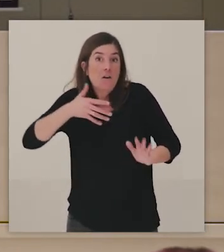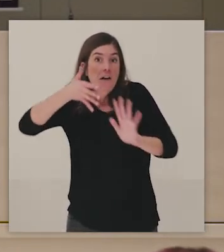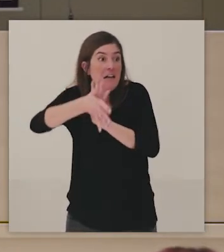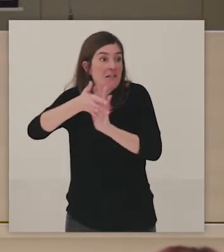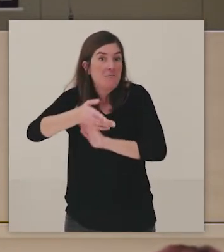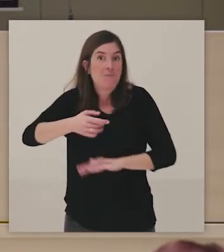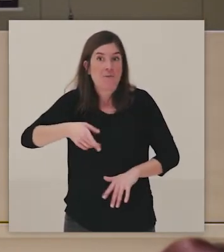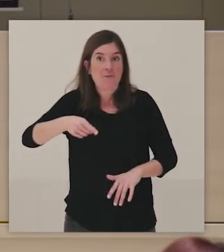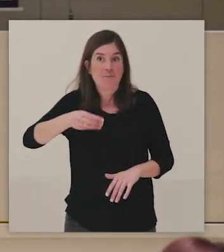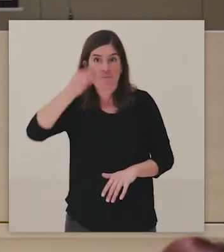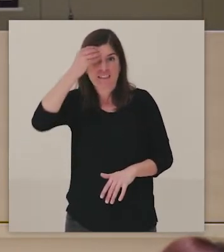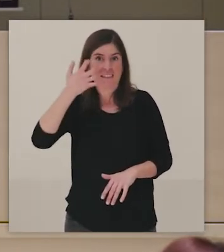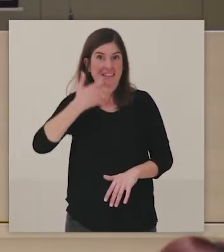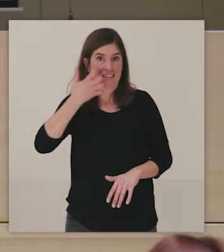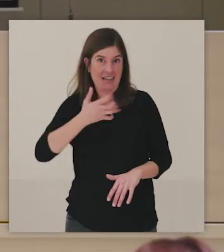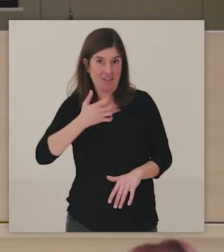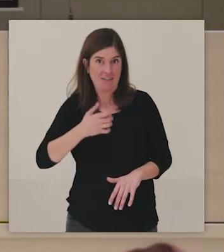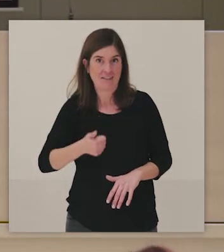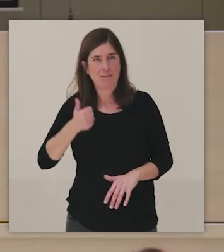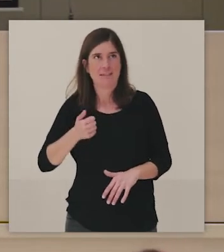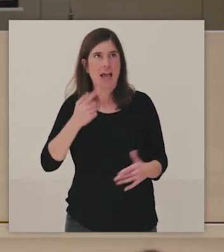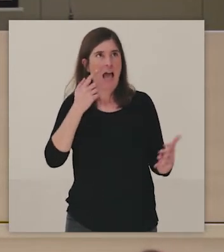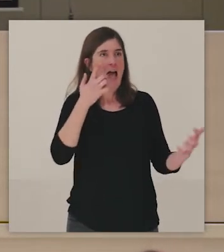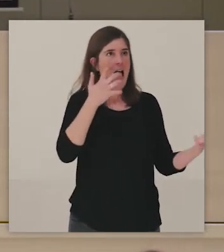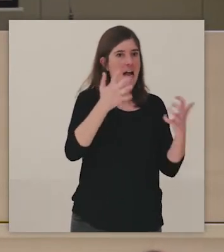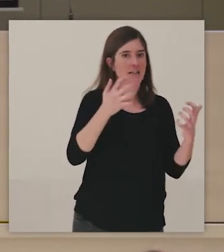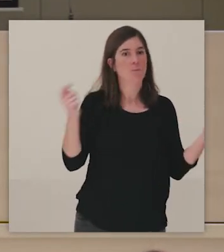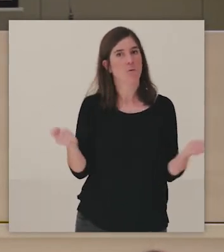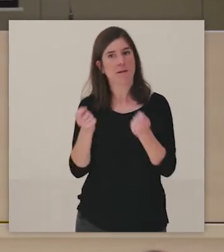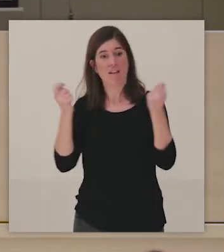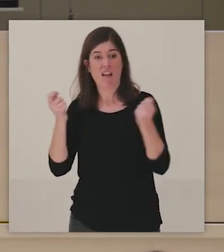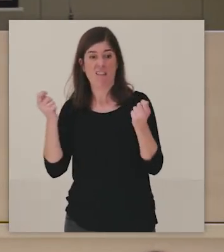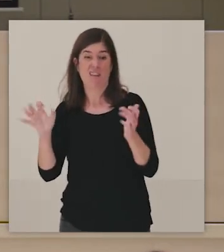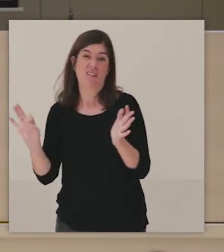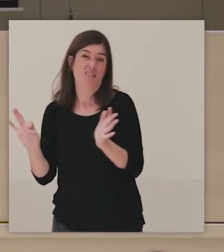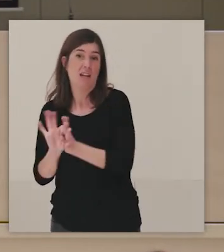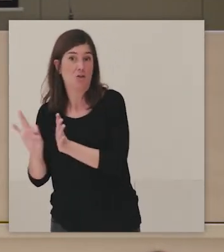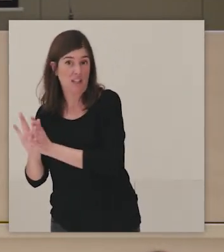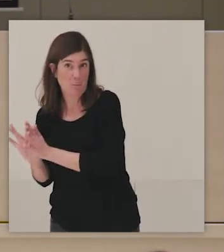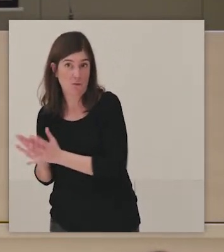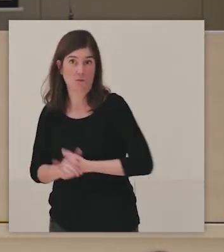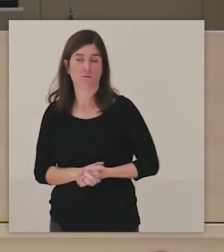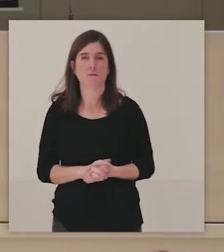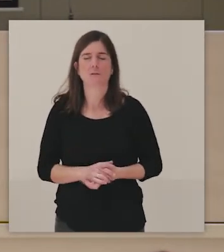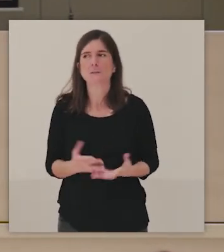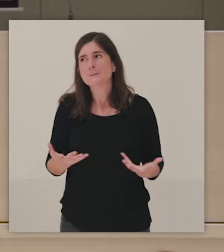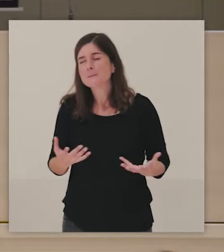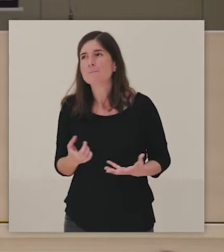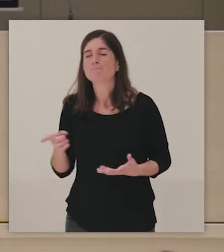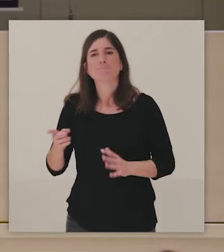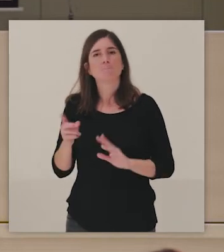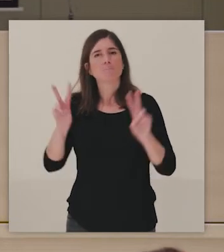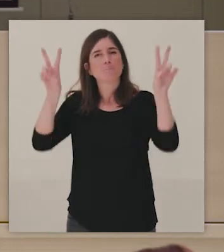poco extraño, que tiene que ver con arte, publicidad y estereotipos, nos parece muy importante también el